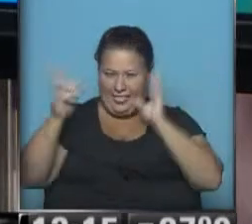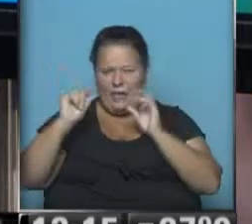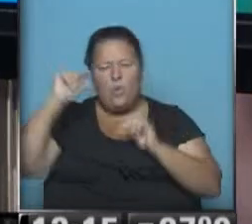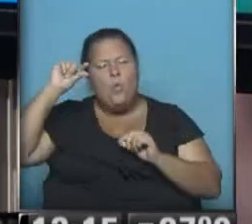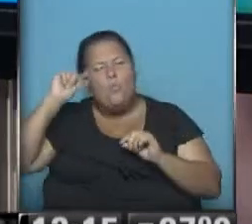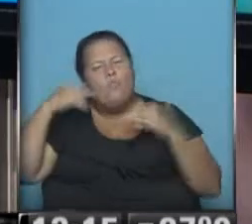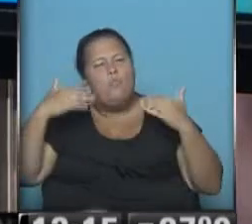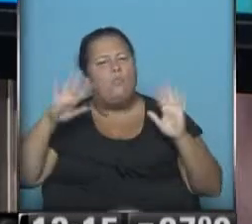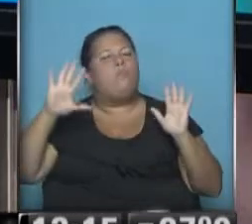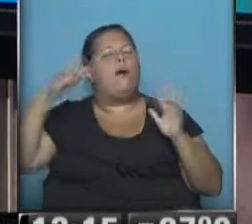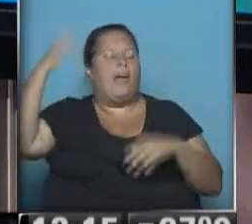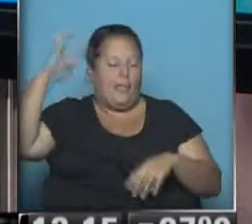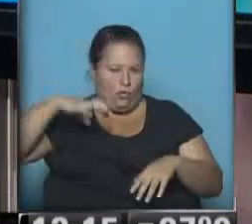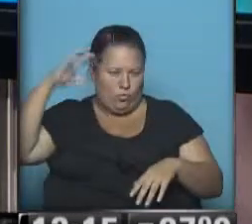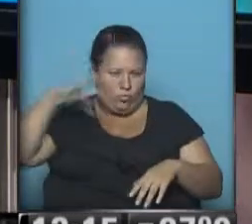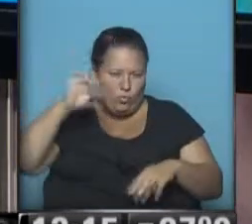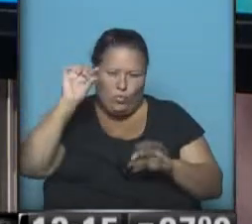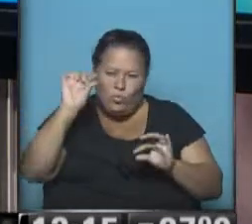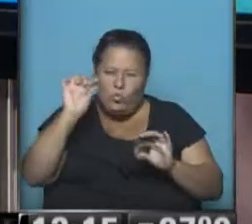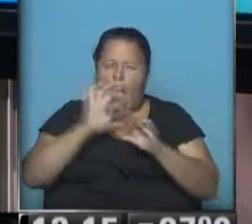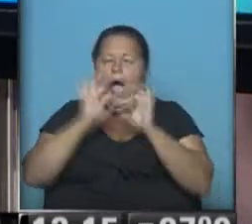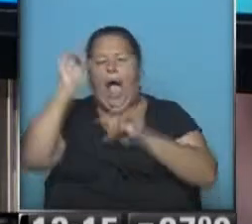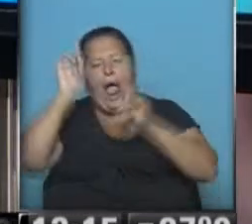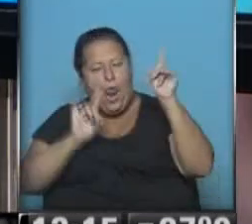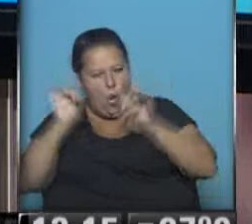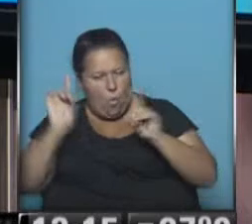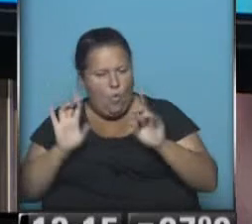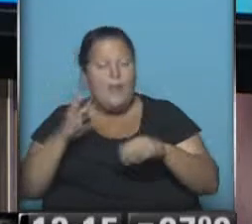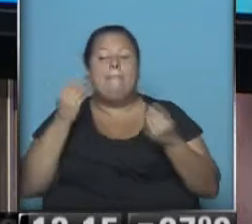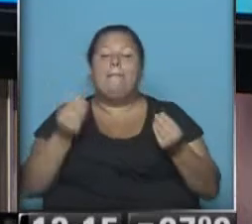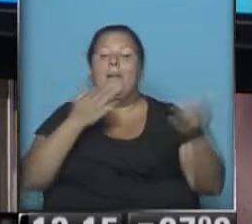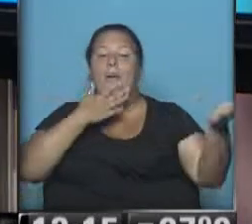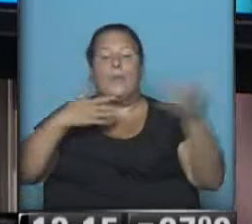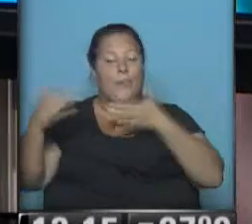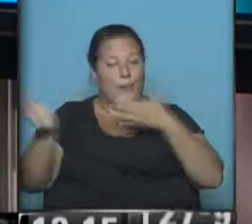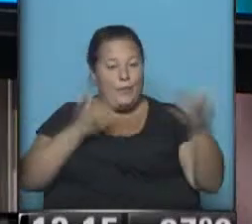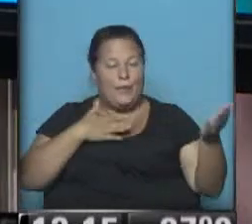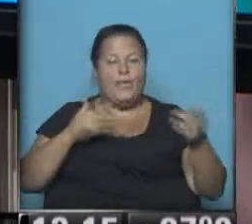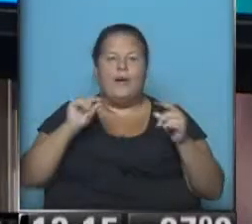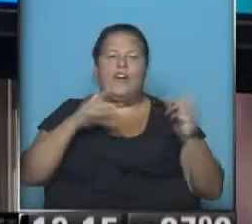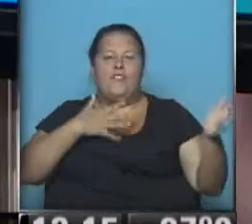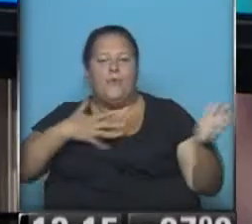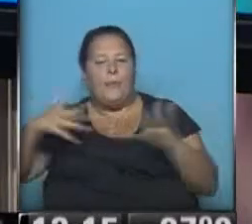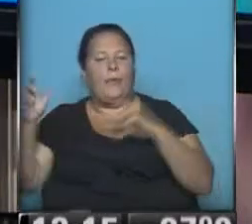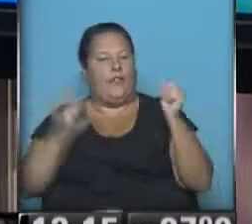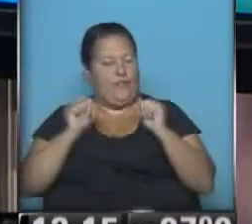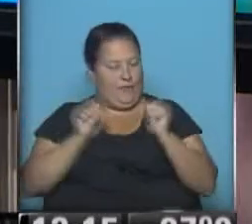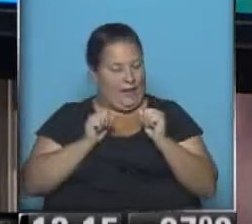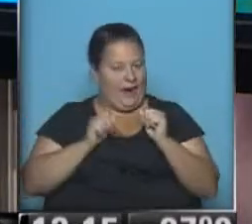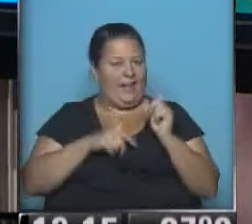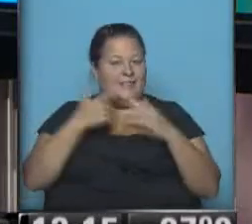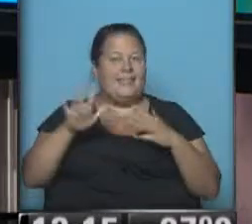Bajita, chiquita, pero existe la probabilidad de algunas lluvias. Es que hay un frente de aire un poquito más fresco allí. Ya